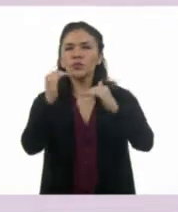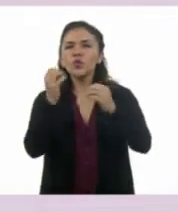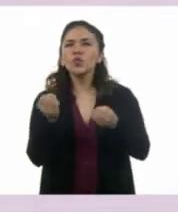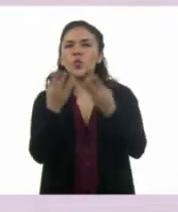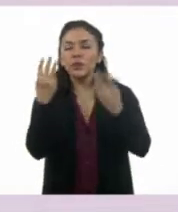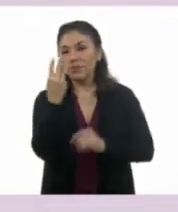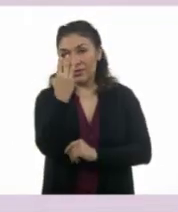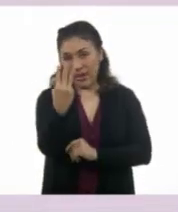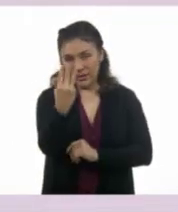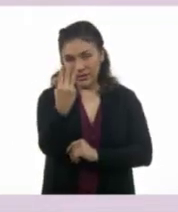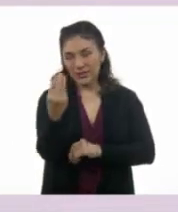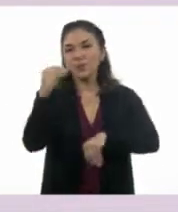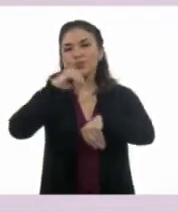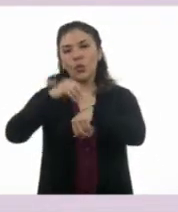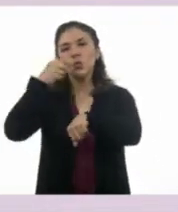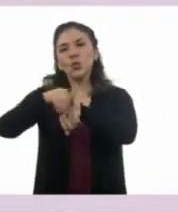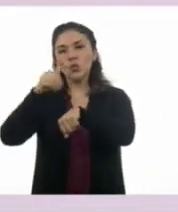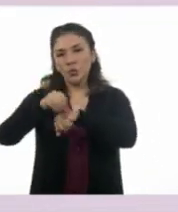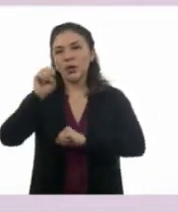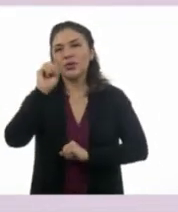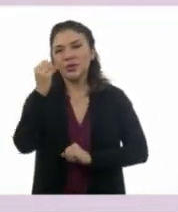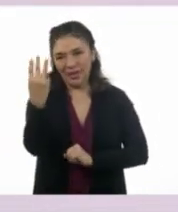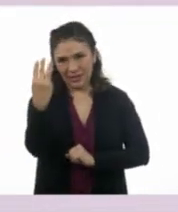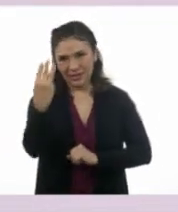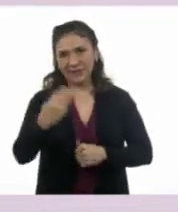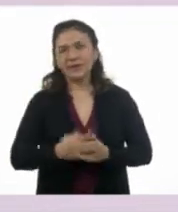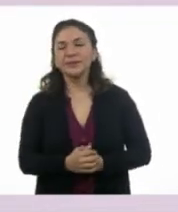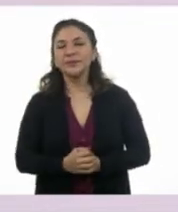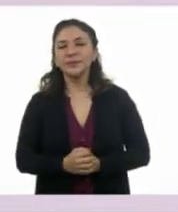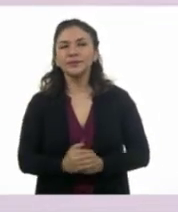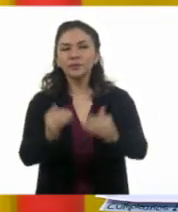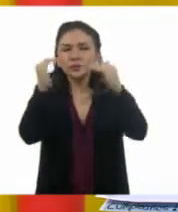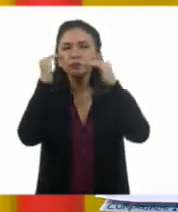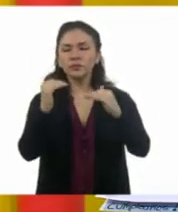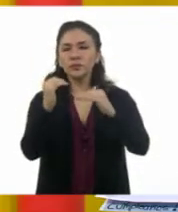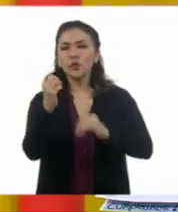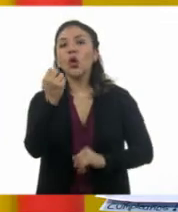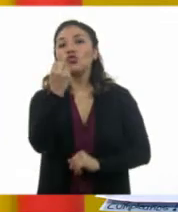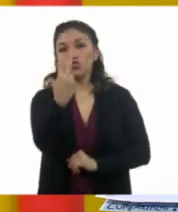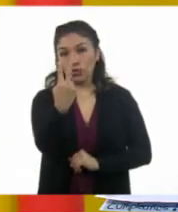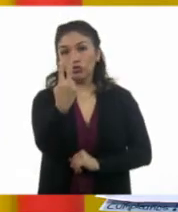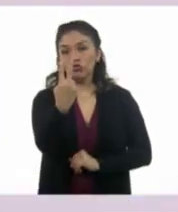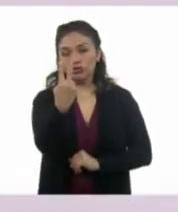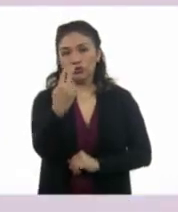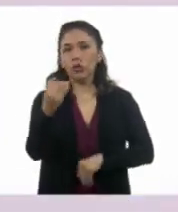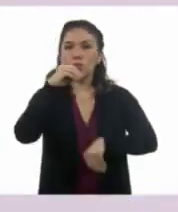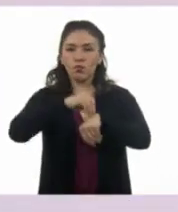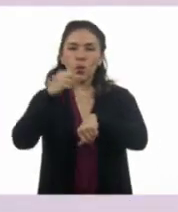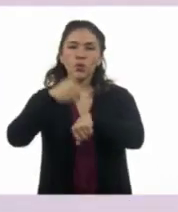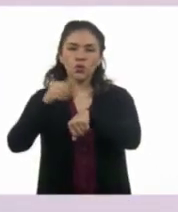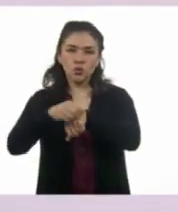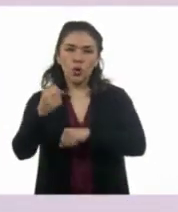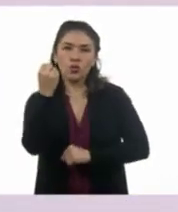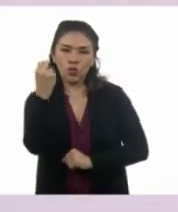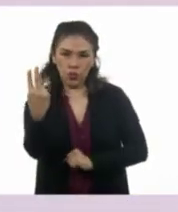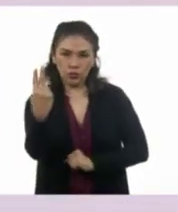tengo... Tres. Tres. Aquí tengo... Solamente dos. Dos.